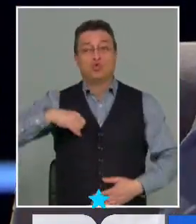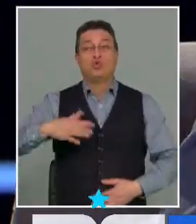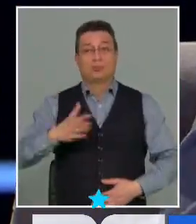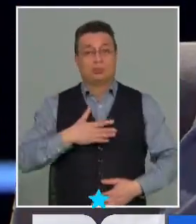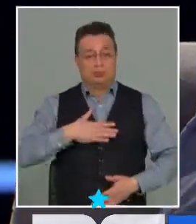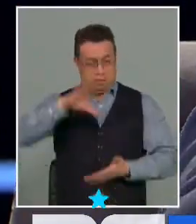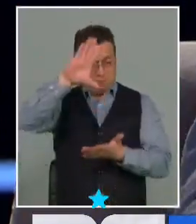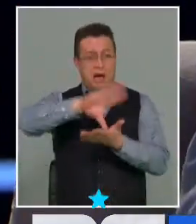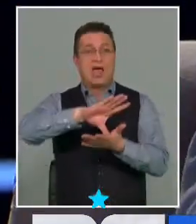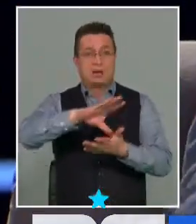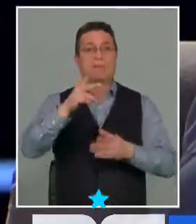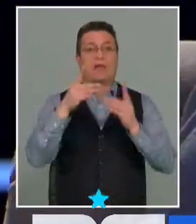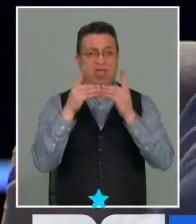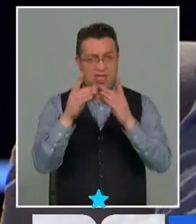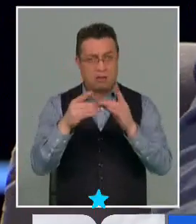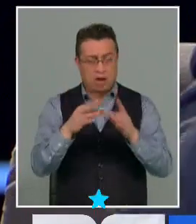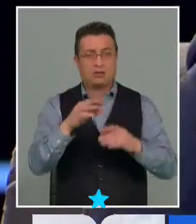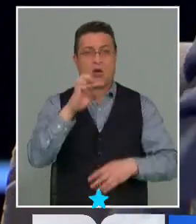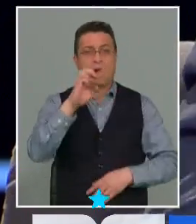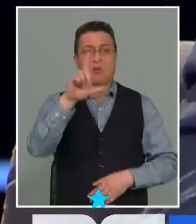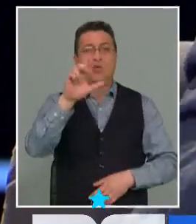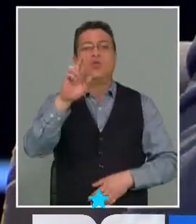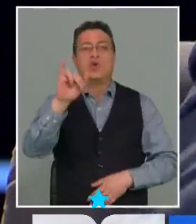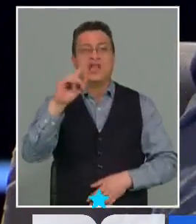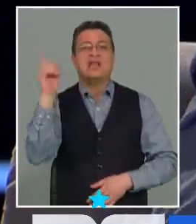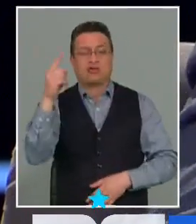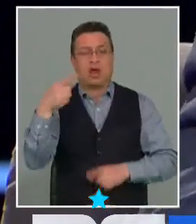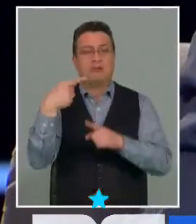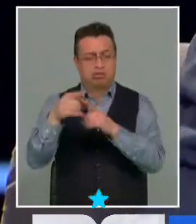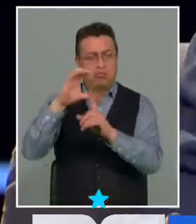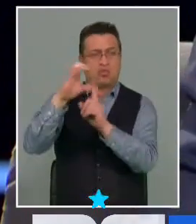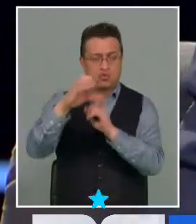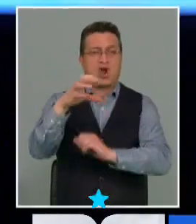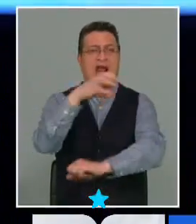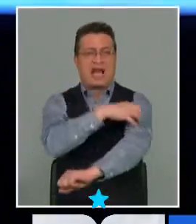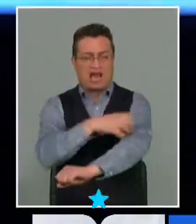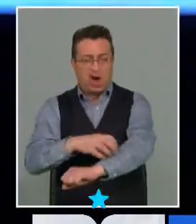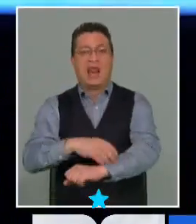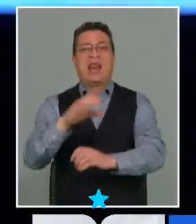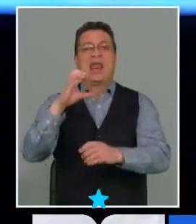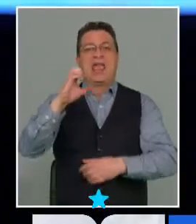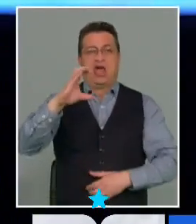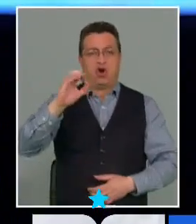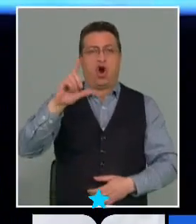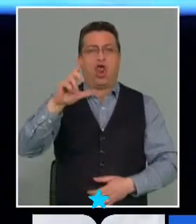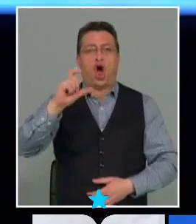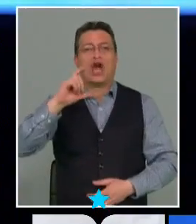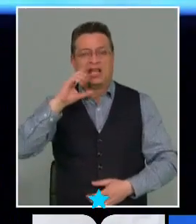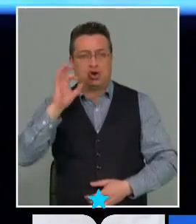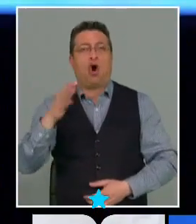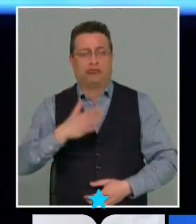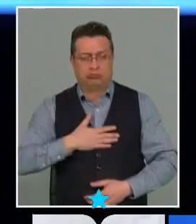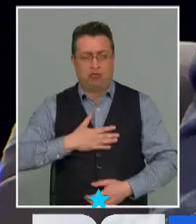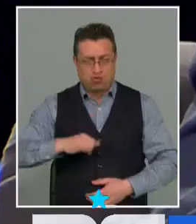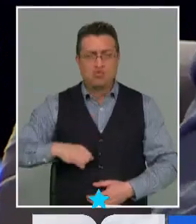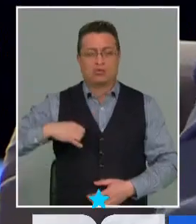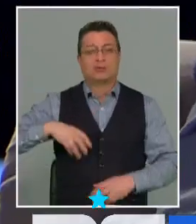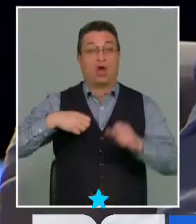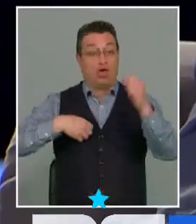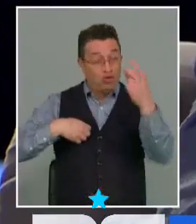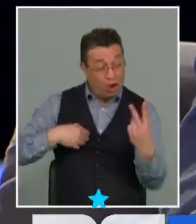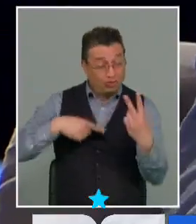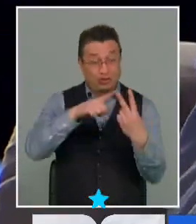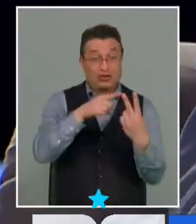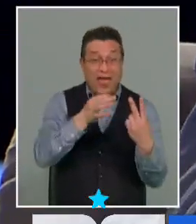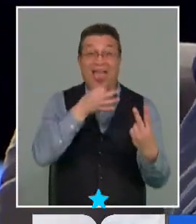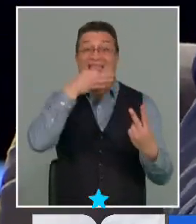yo vengo de un país que es democrático, plurinacional, intercultural, regional, ecológico. Y luego también el numeral 2 dice